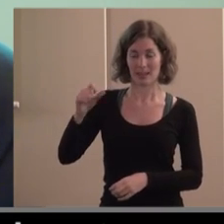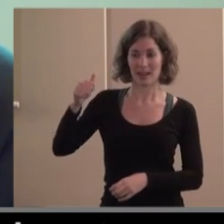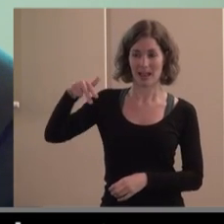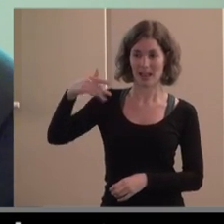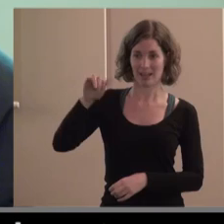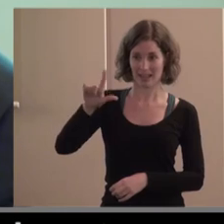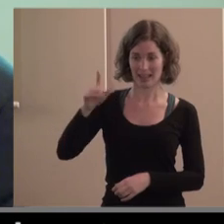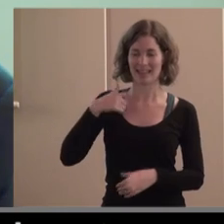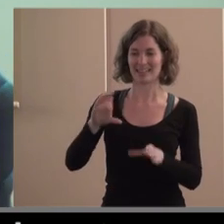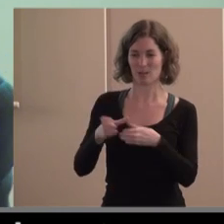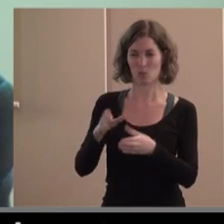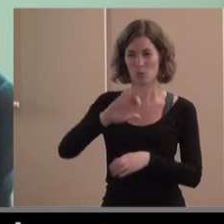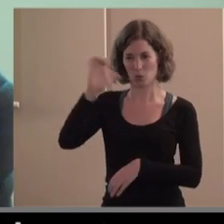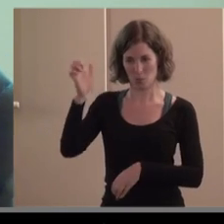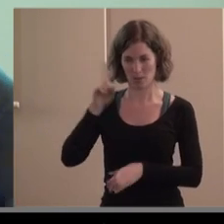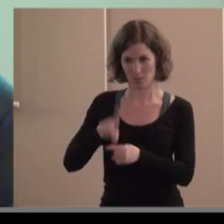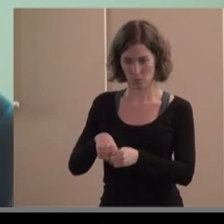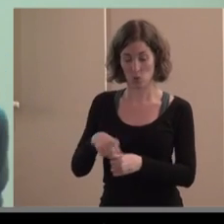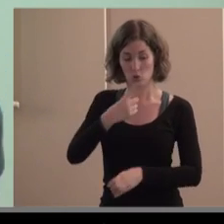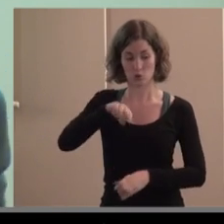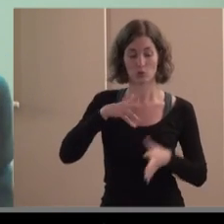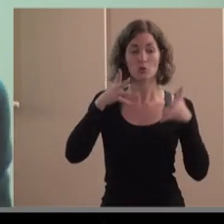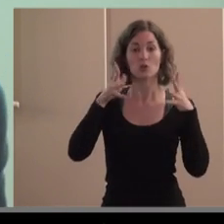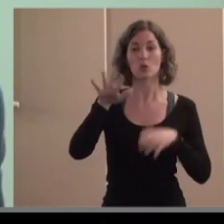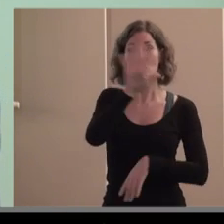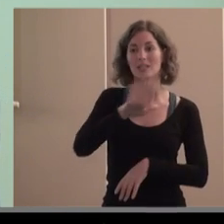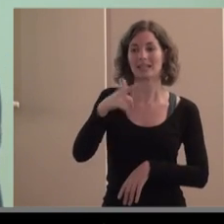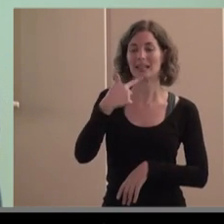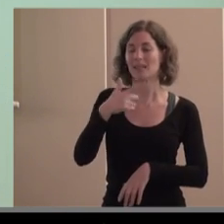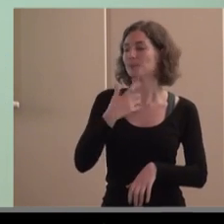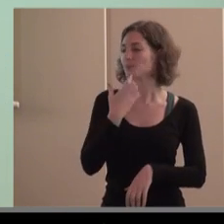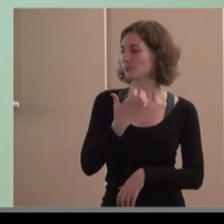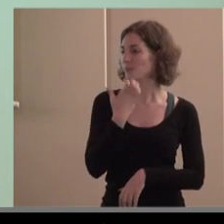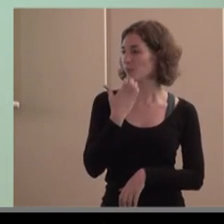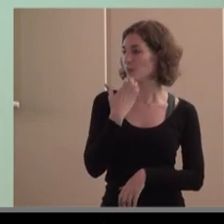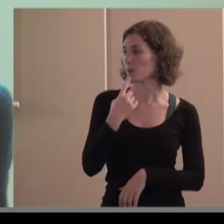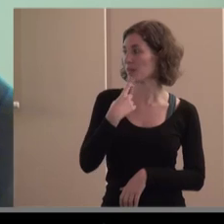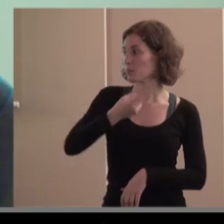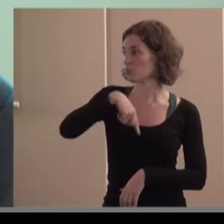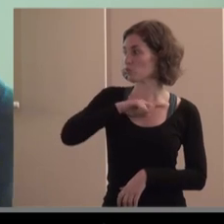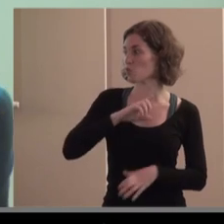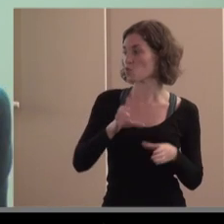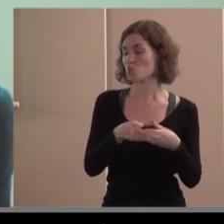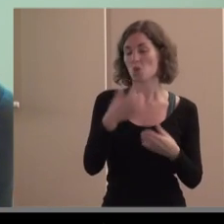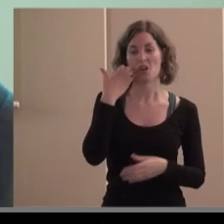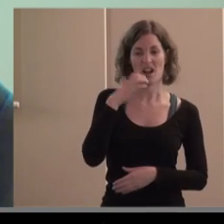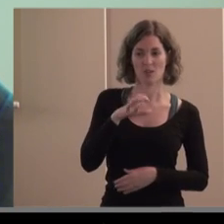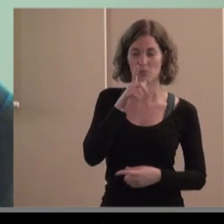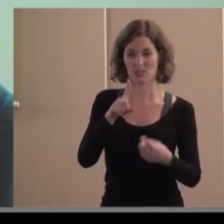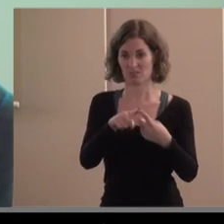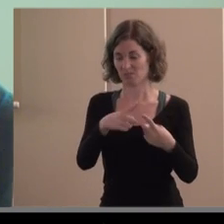nosotros en el Consejo estatal así de cachondeo decimos que estamos siempre en grupo de los raros ahí está la administración los sindicatos